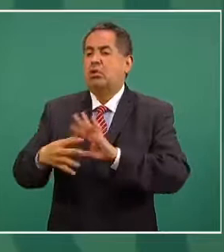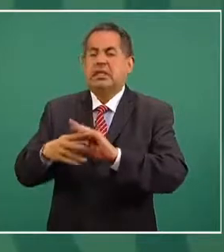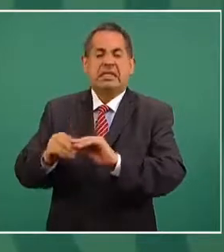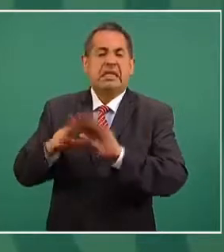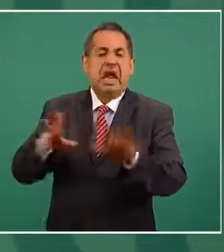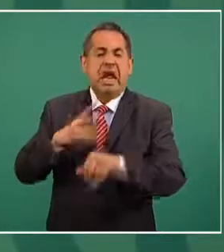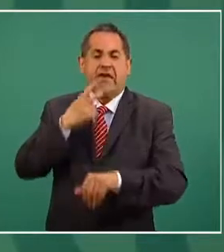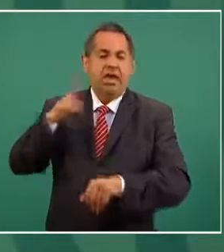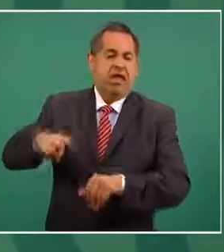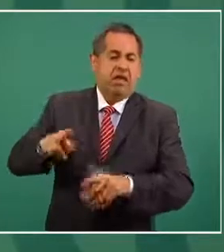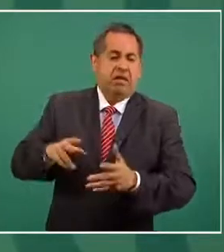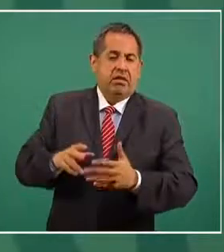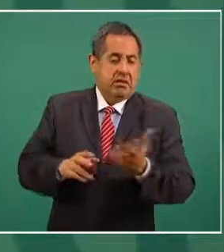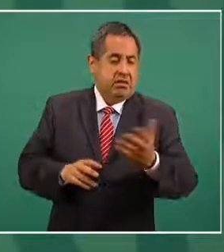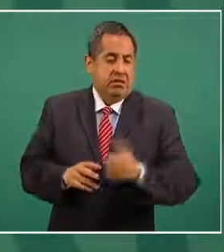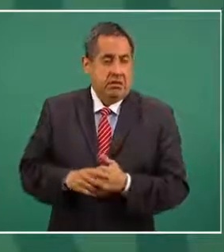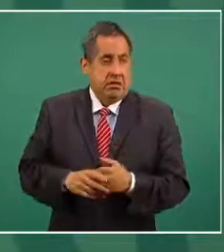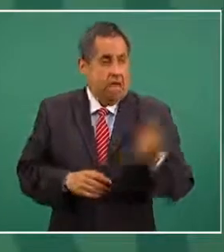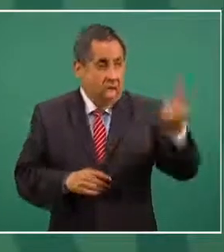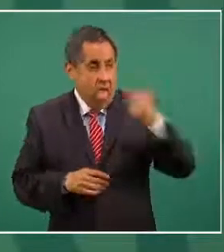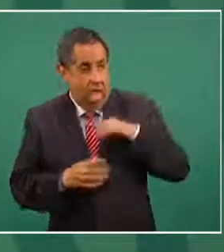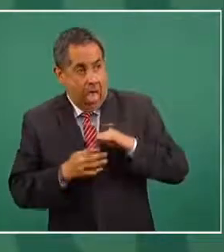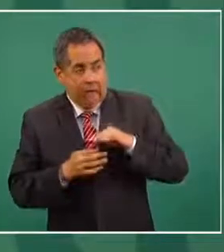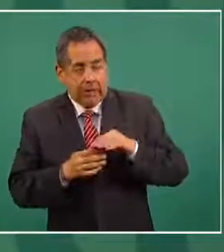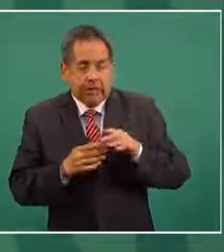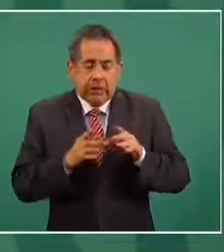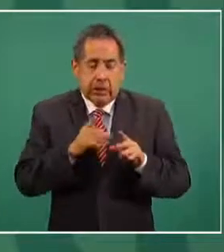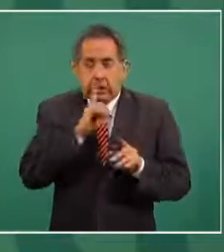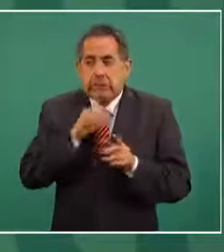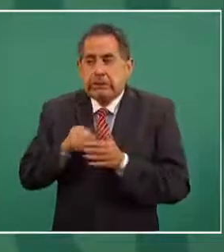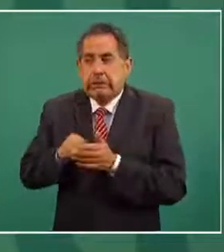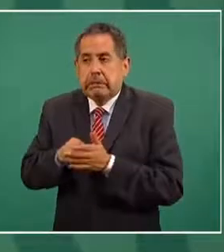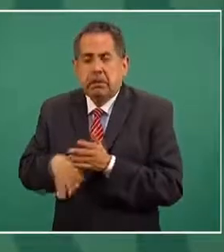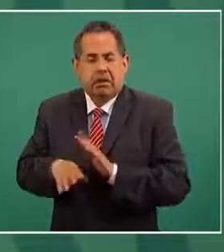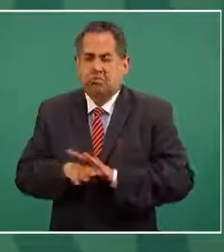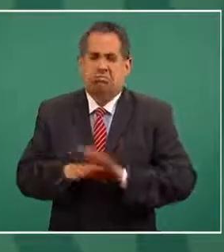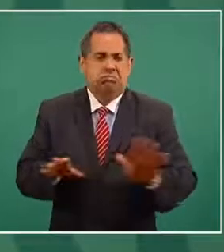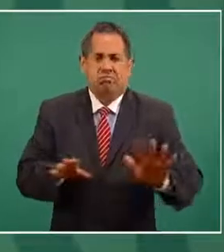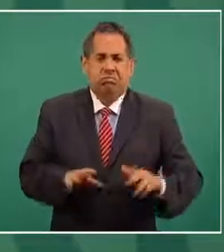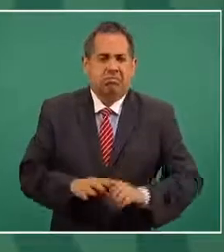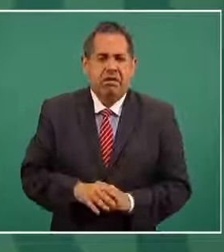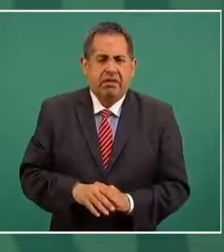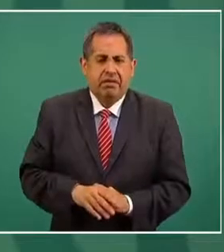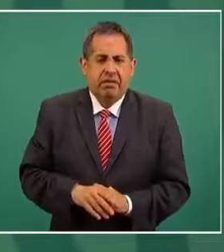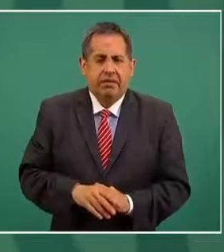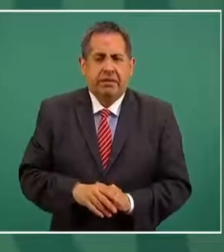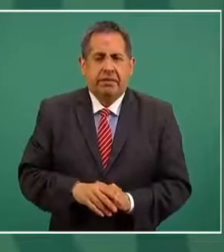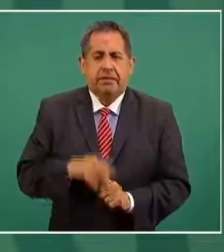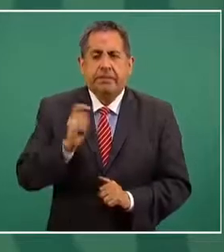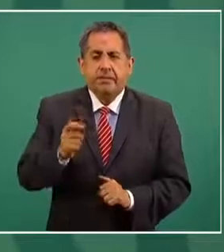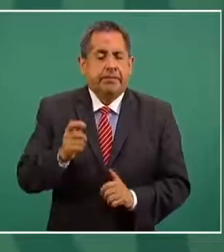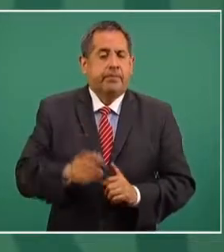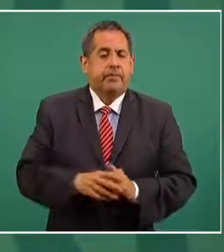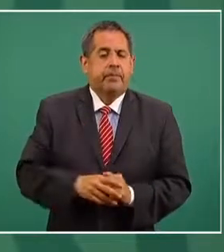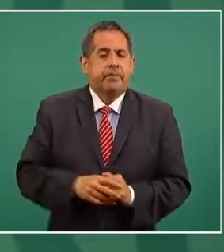entonces no nos van a socavar este con